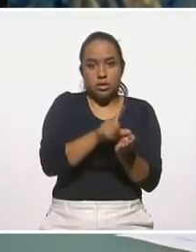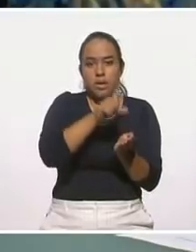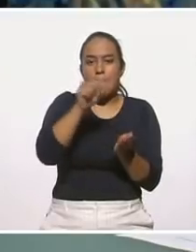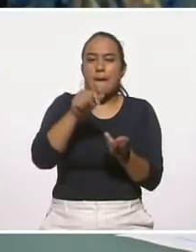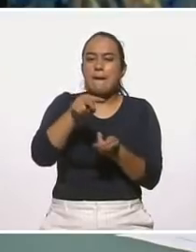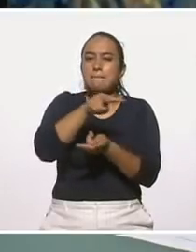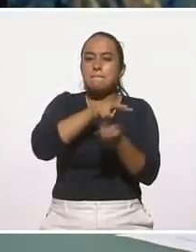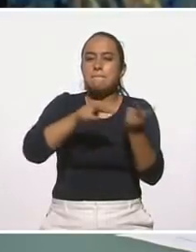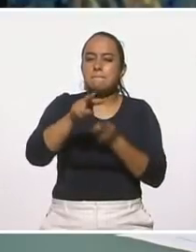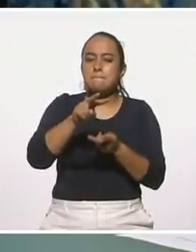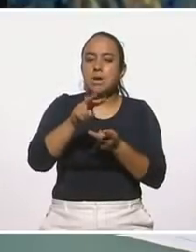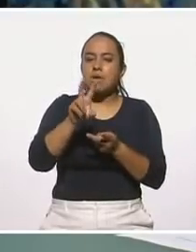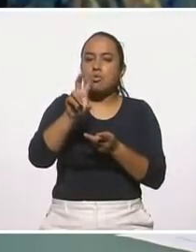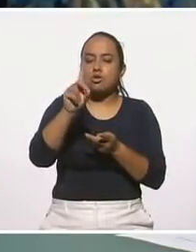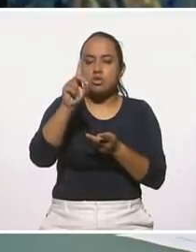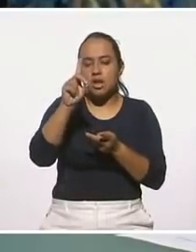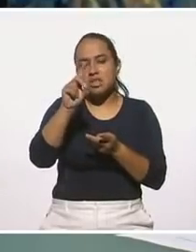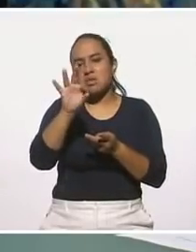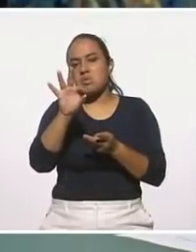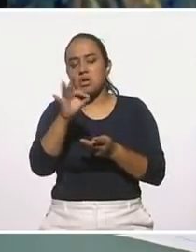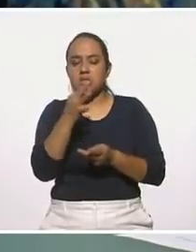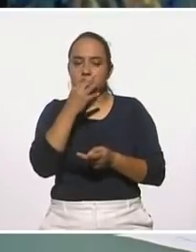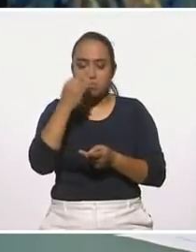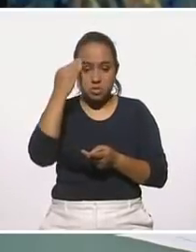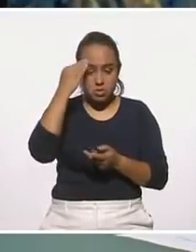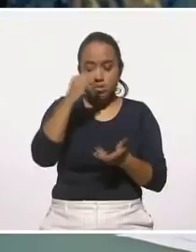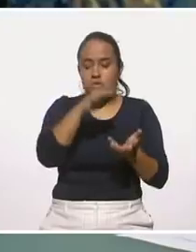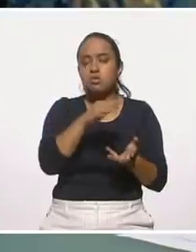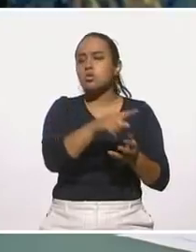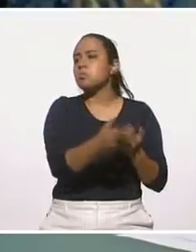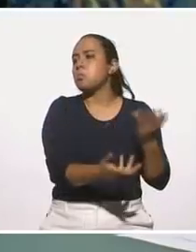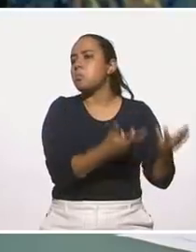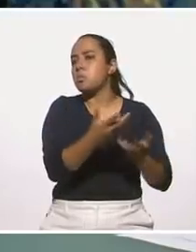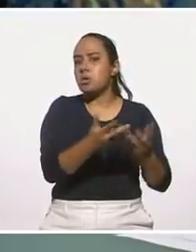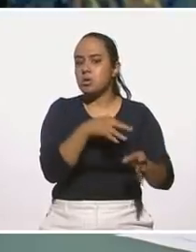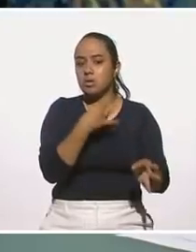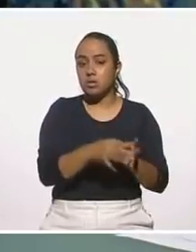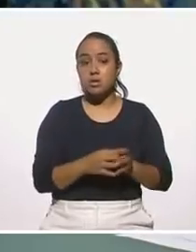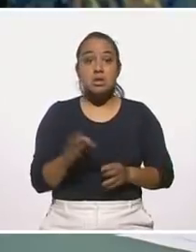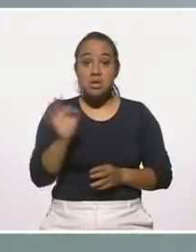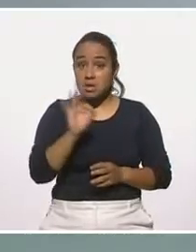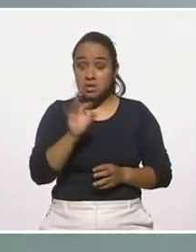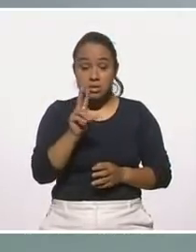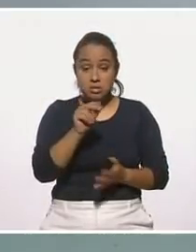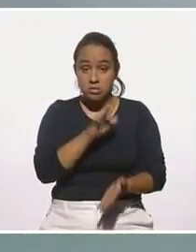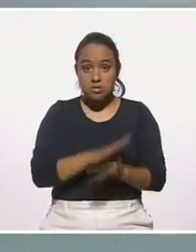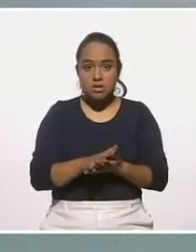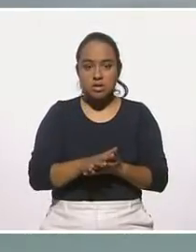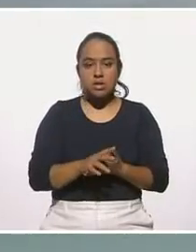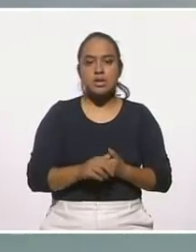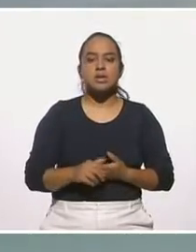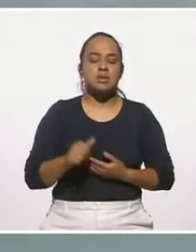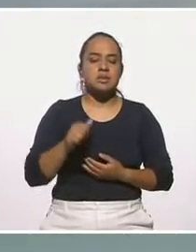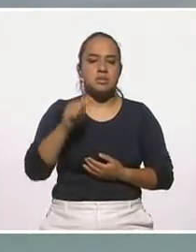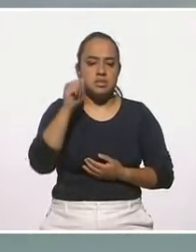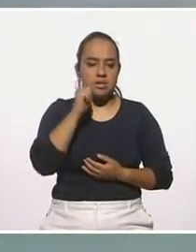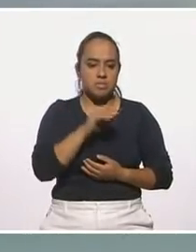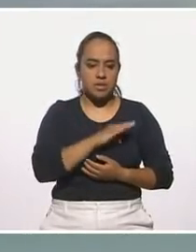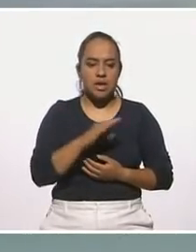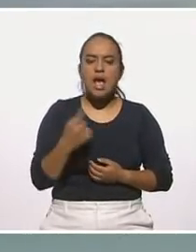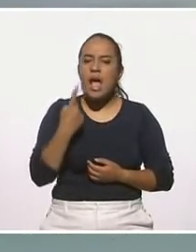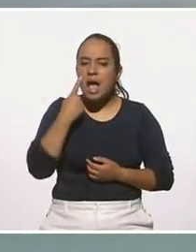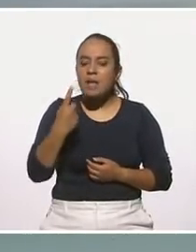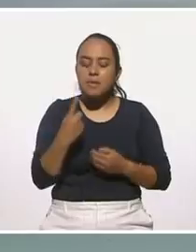vaporera por 30, 40 minutos y ya están. Si no nos los terminamos, pues nos van a sacar siempre de apuros. A ver,